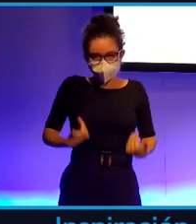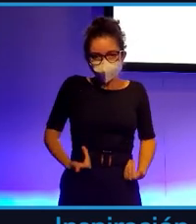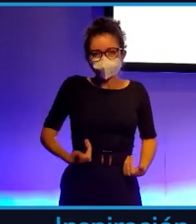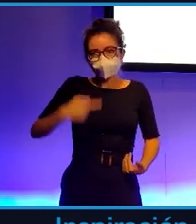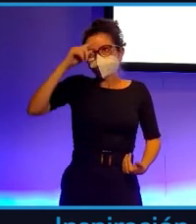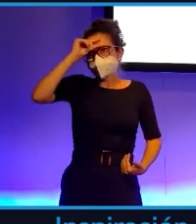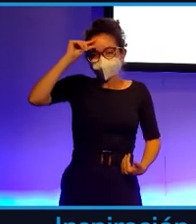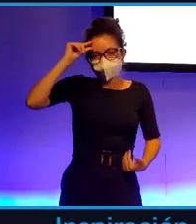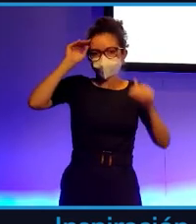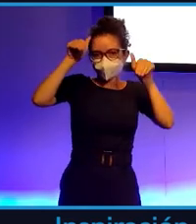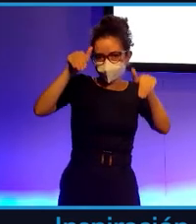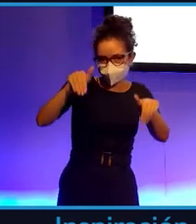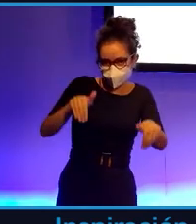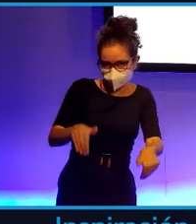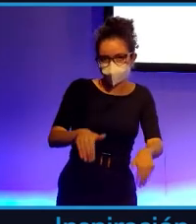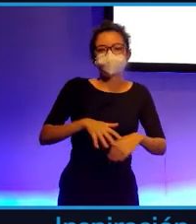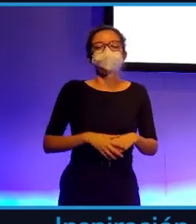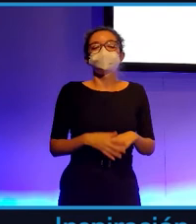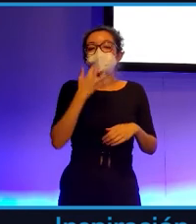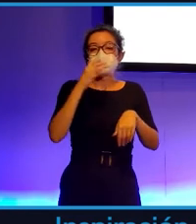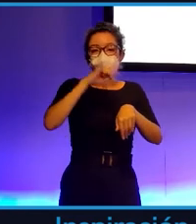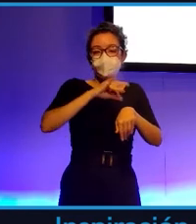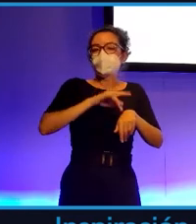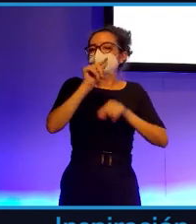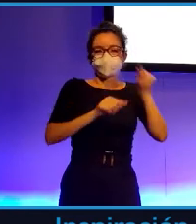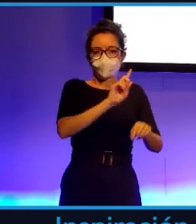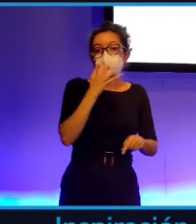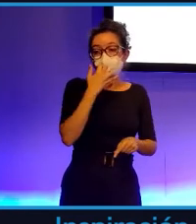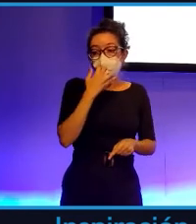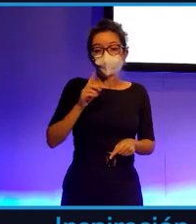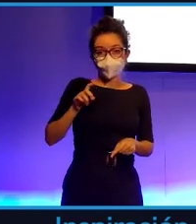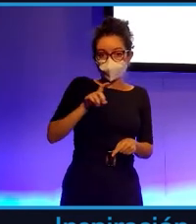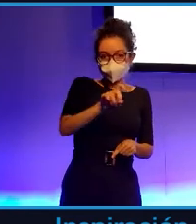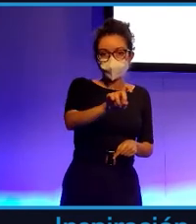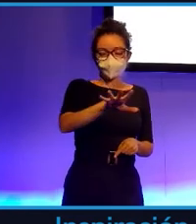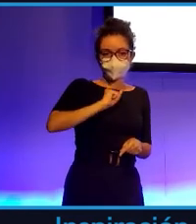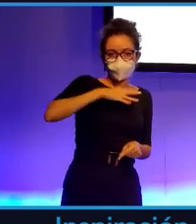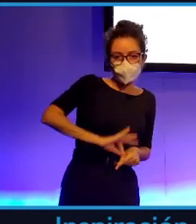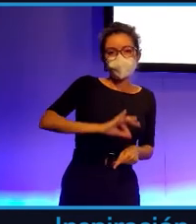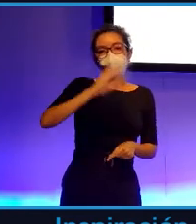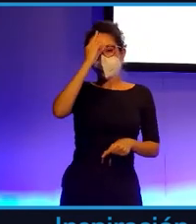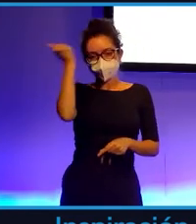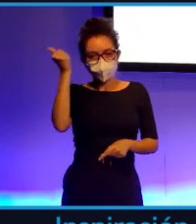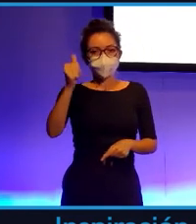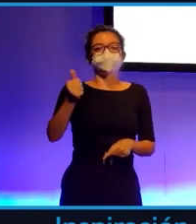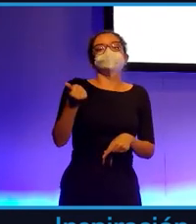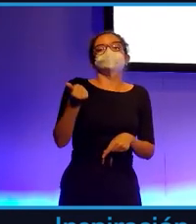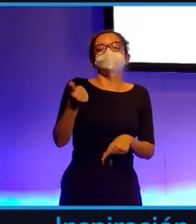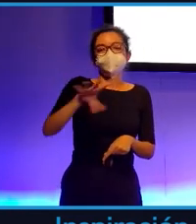vejez está asociada a muchas enfermedades no contagiosas como es el cáncer, como es el Alzheimer, como es la diabetes.